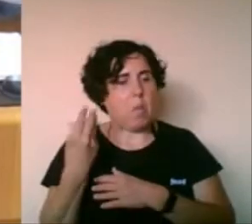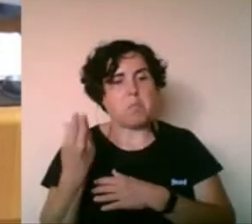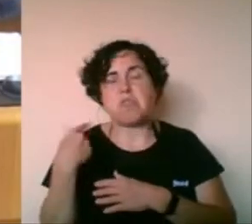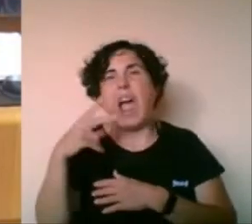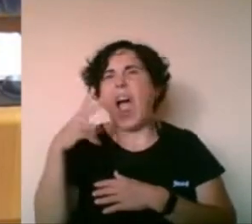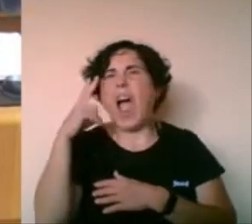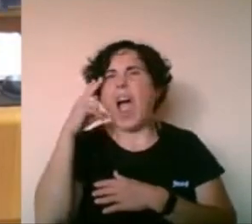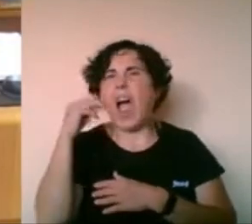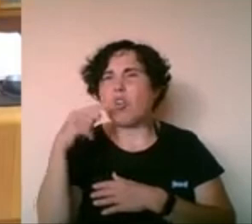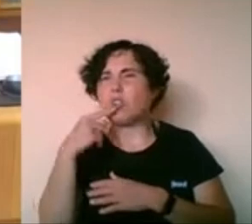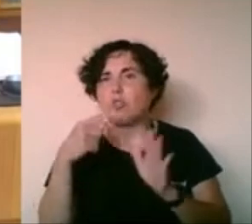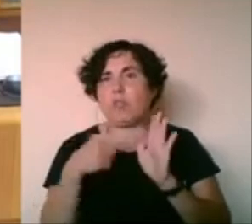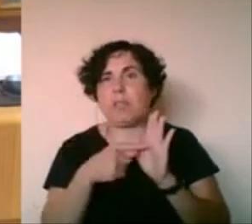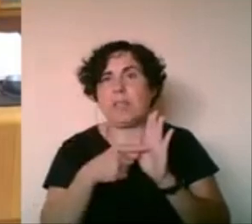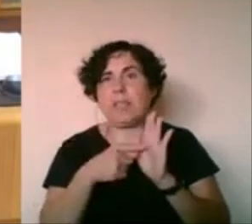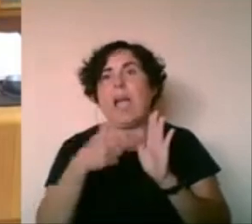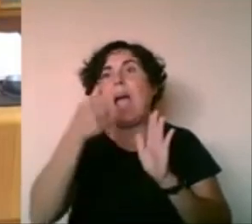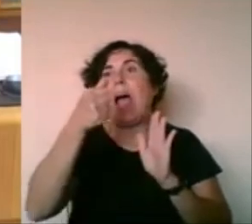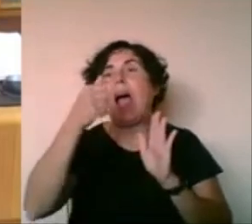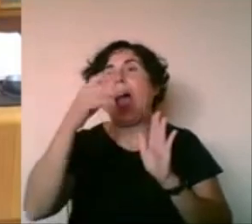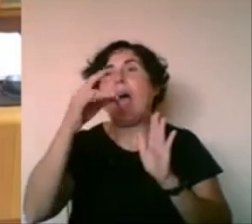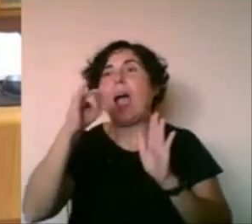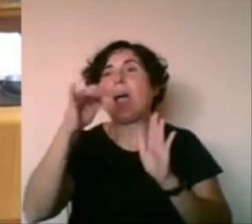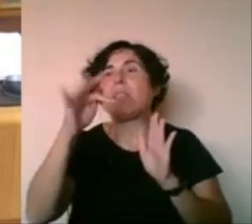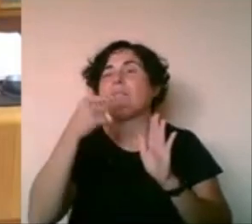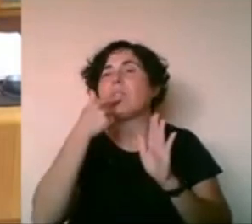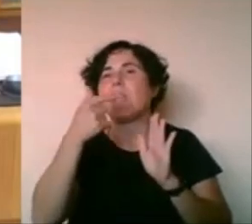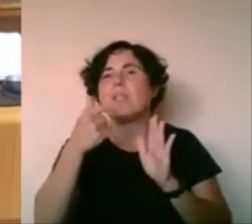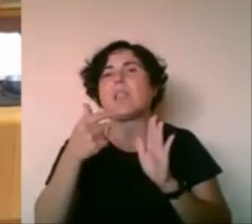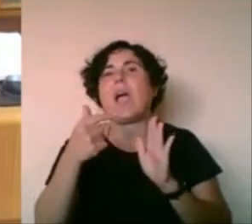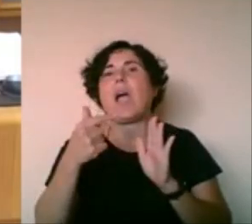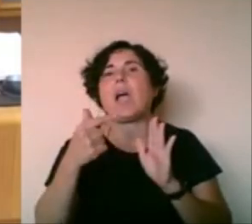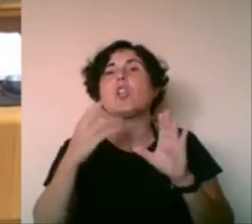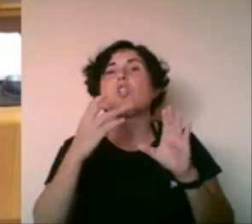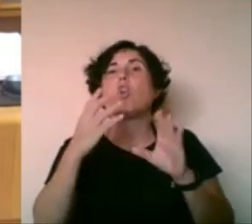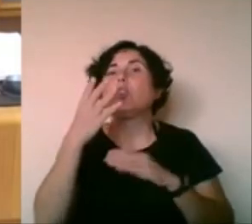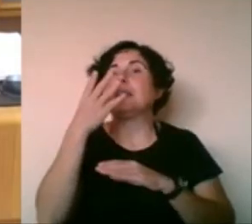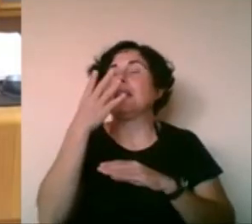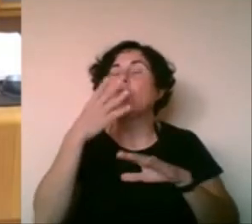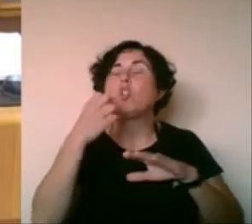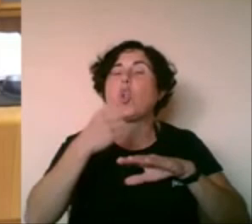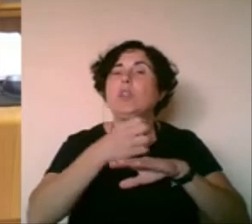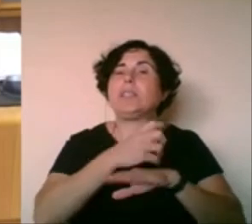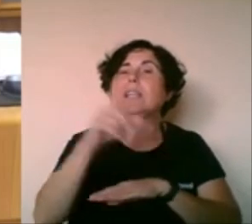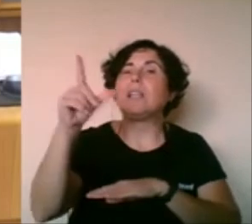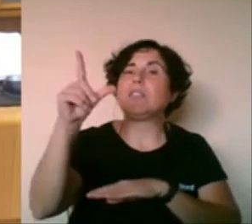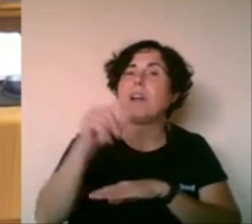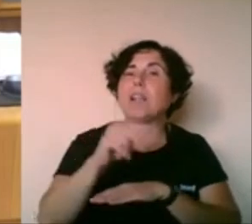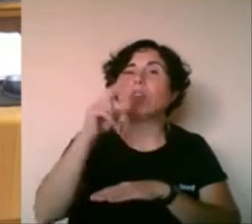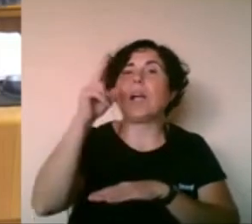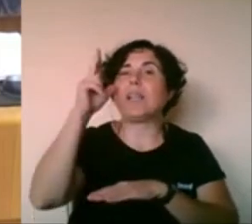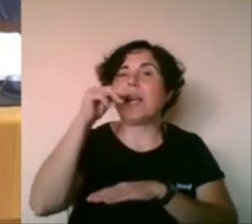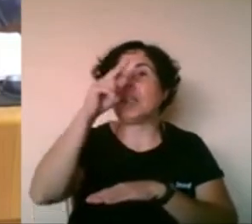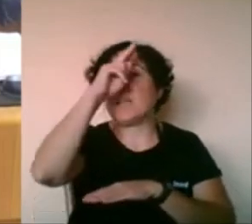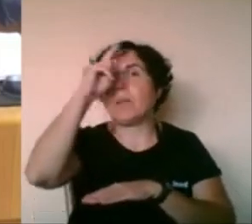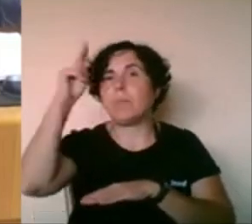a DIF en concreto los low cost desde Alicante a Murcia y Madrid llegarán a Chamartín a partir del 13 de